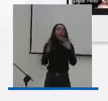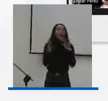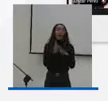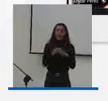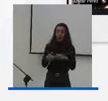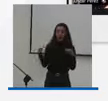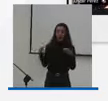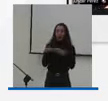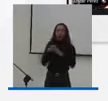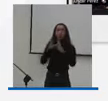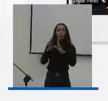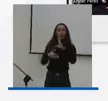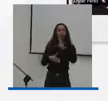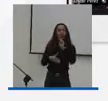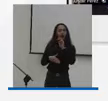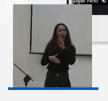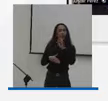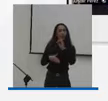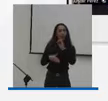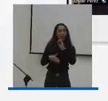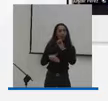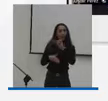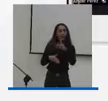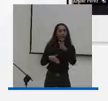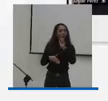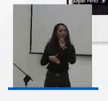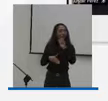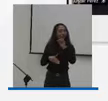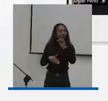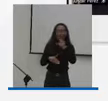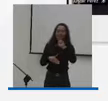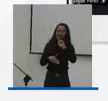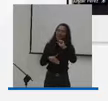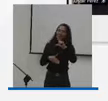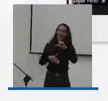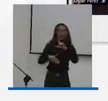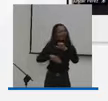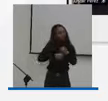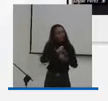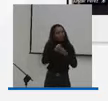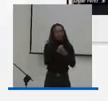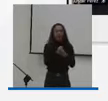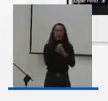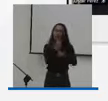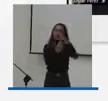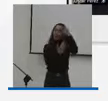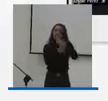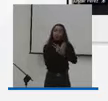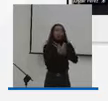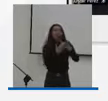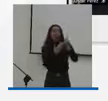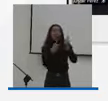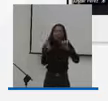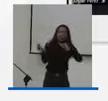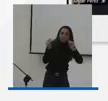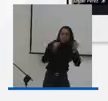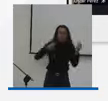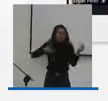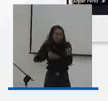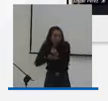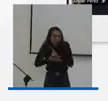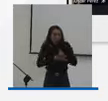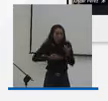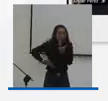Cambio Radical de apoyar firmemente el desarrollo de este proyecto, de participar activamente en los debates y de poder seguir